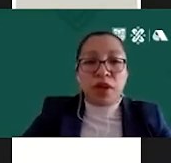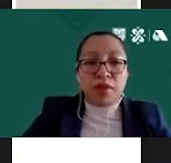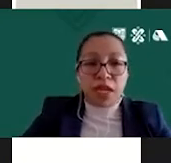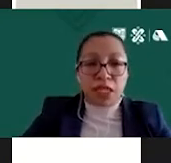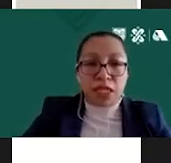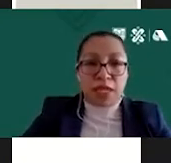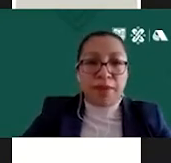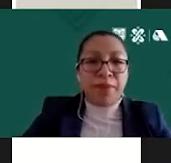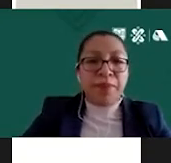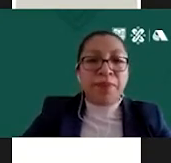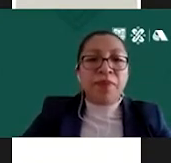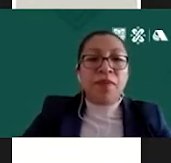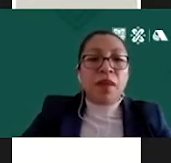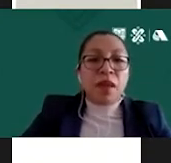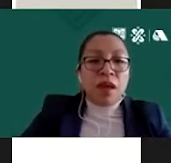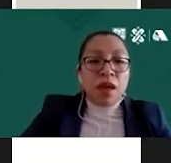proyecto que van a registrar.